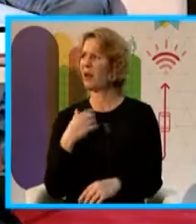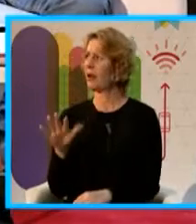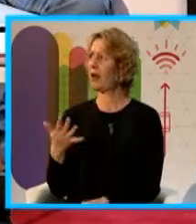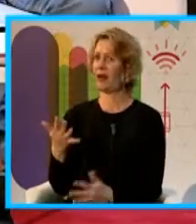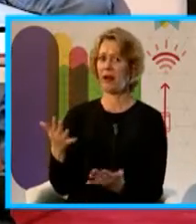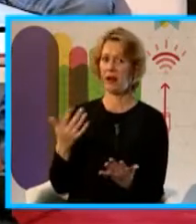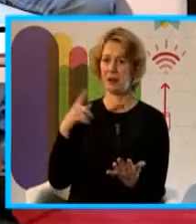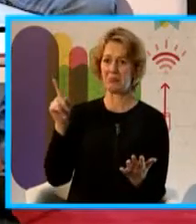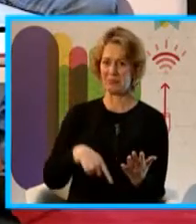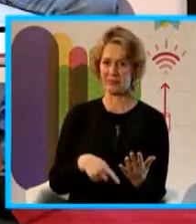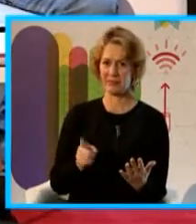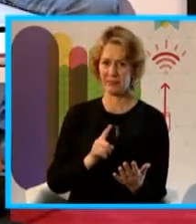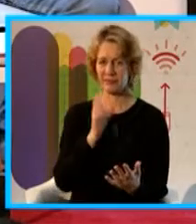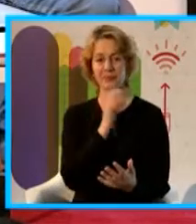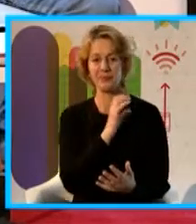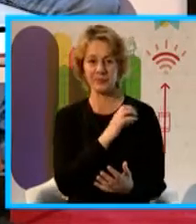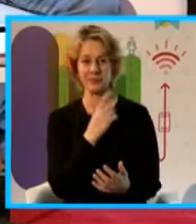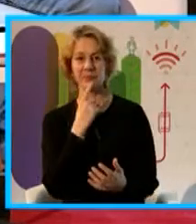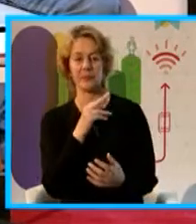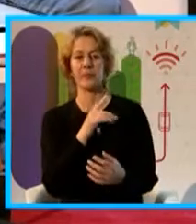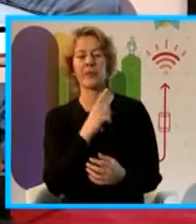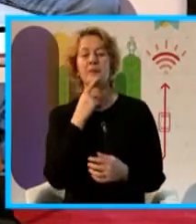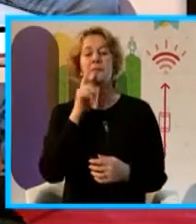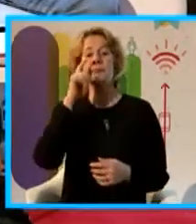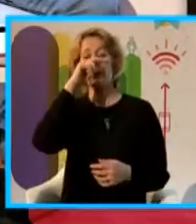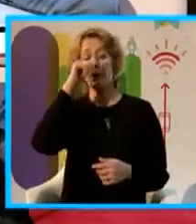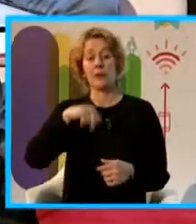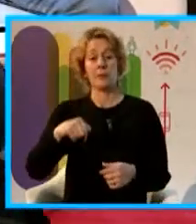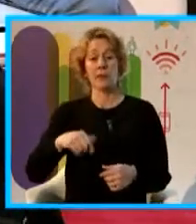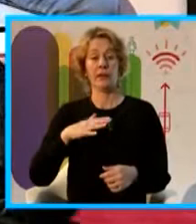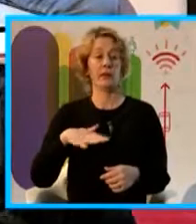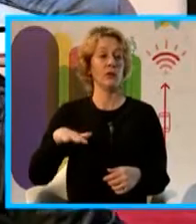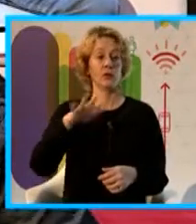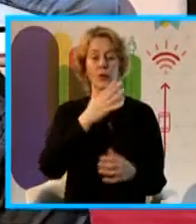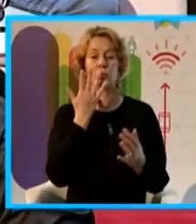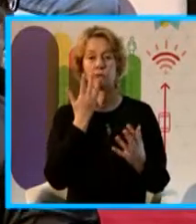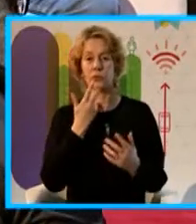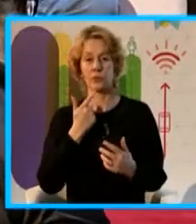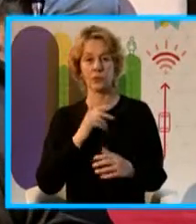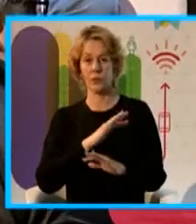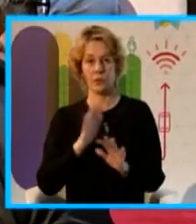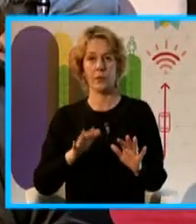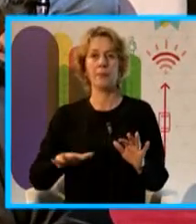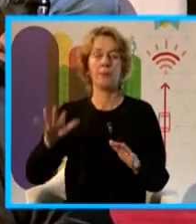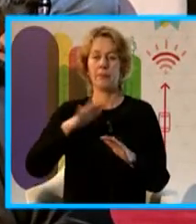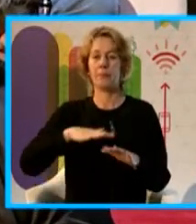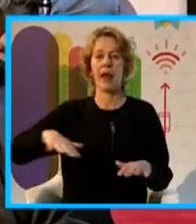gusta disfrutar de nuestros parques, disfrutar el aire libre de la Rambla, por ejemplo, o el sol en las playas